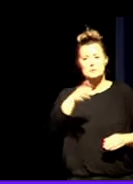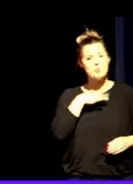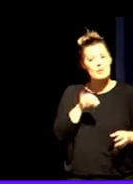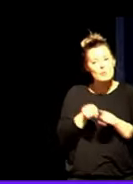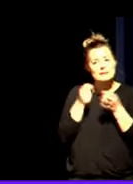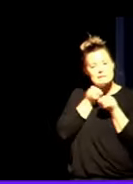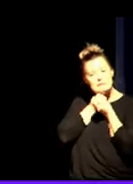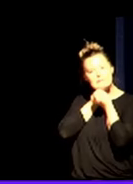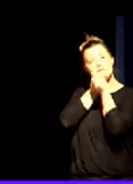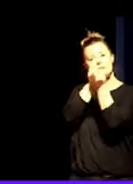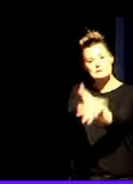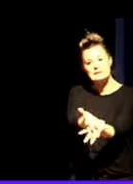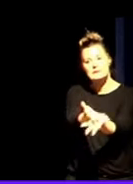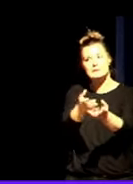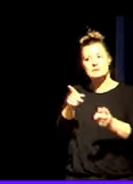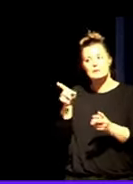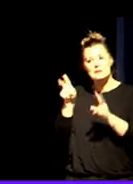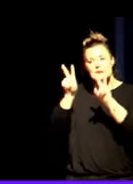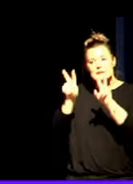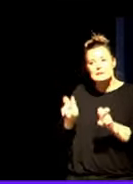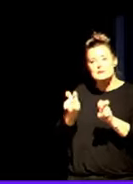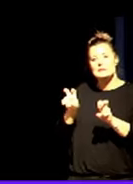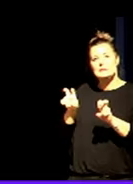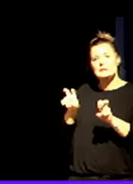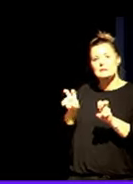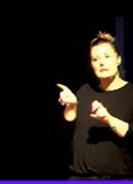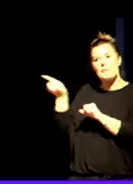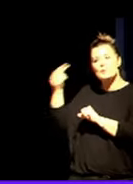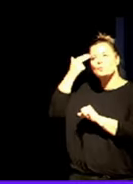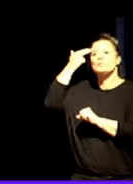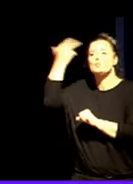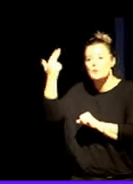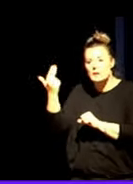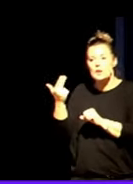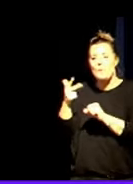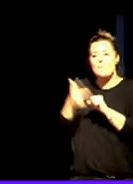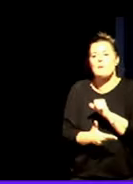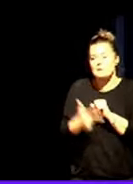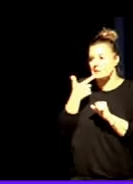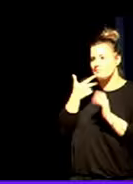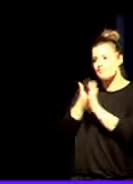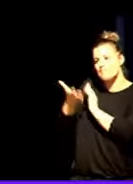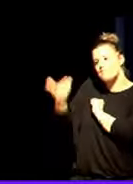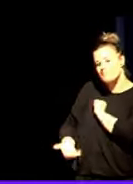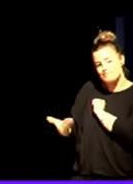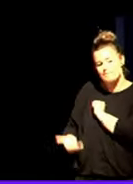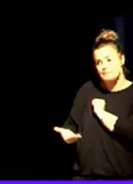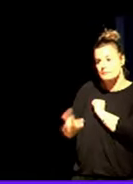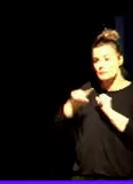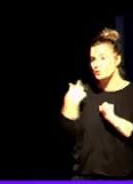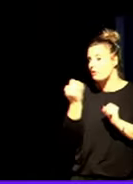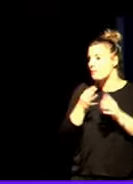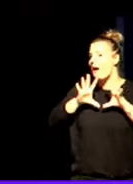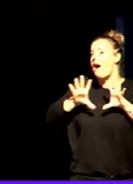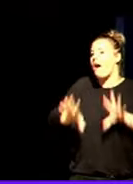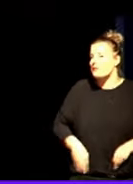transmitir la importancia de que estemos hoy aquí, y de que asumamos que el aula, que la